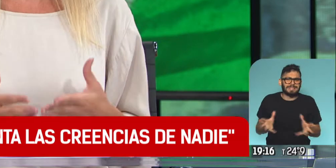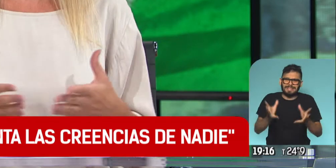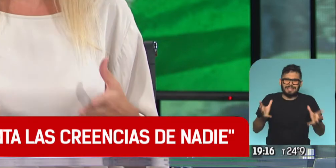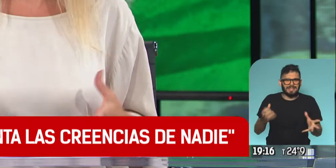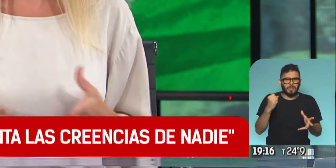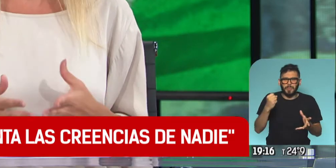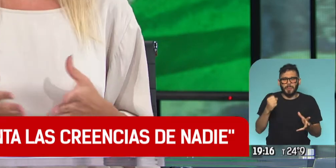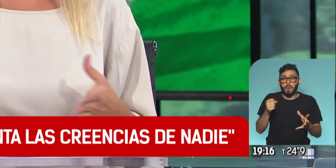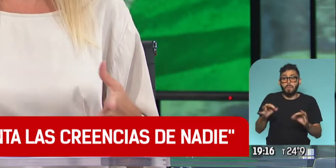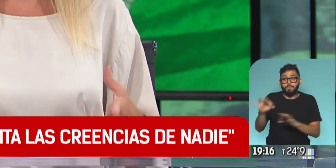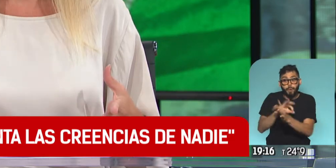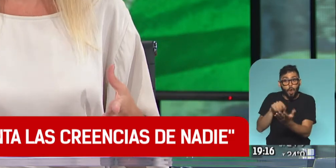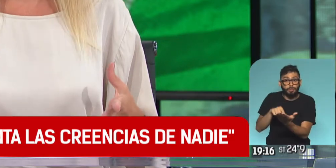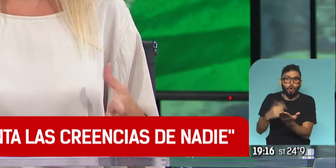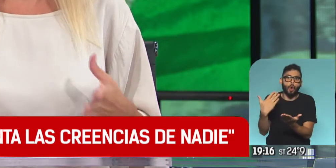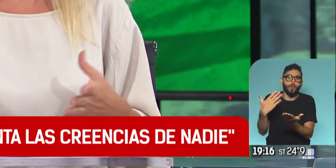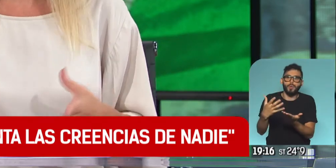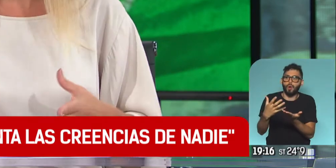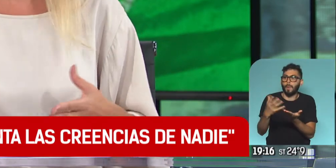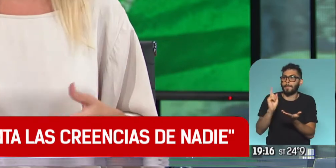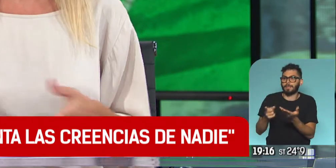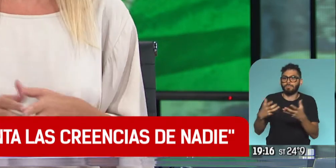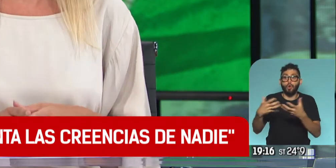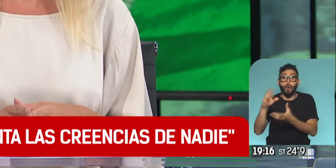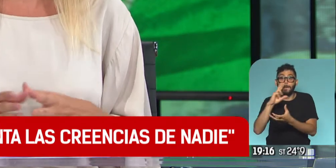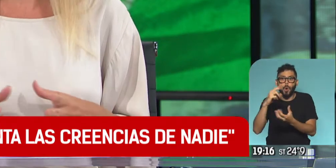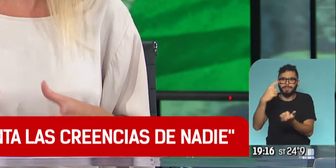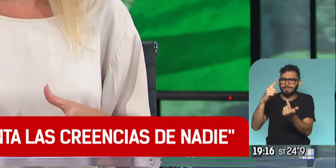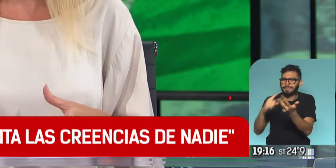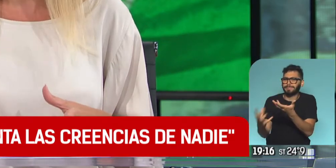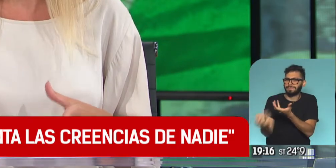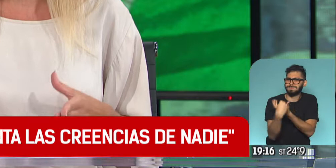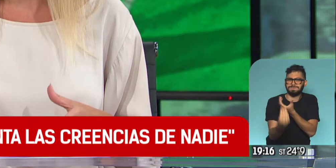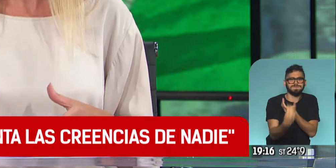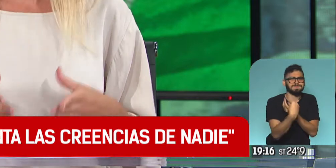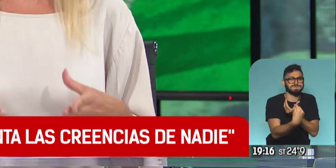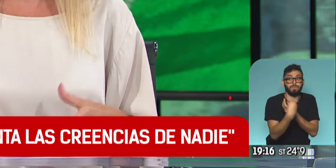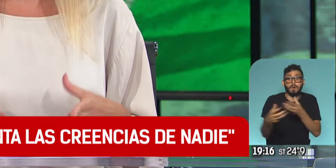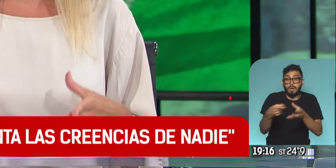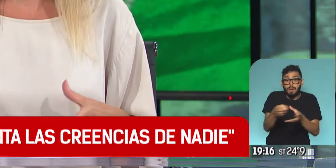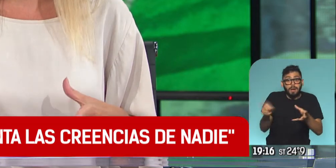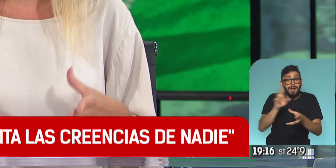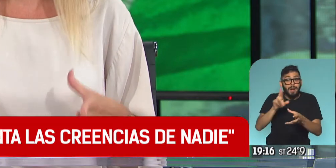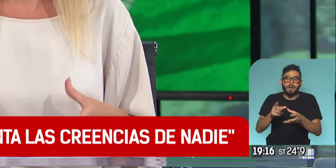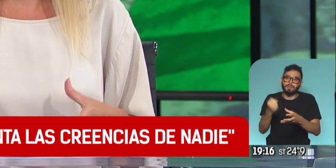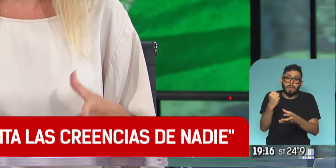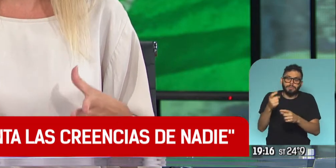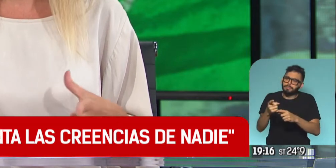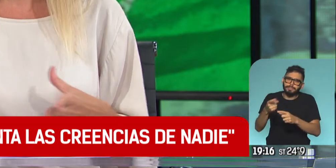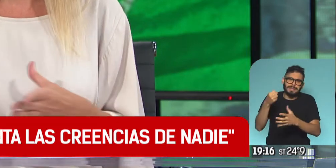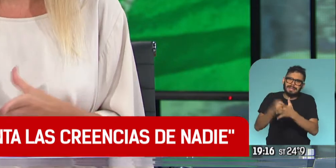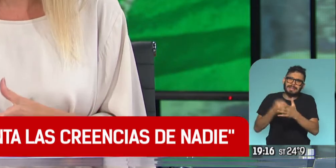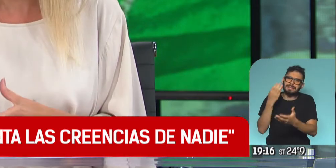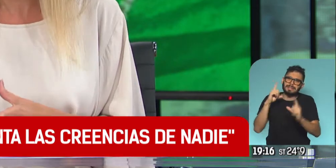supuesto, se apoyó en todos los colectivos del feminismo, que desde hace muchísimos años están pidiendo una ley de aborto legal,